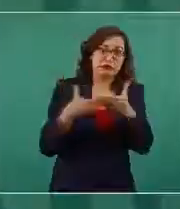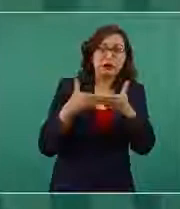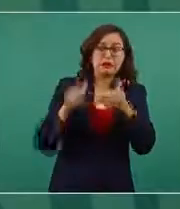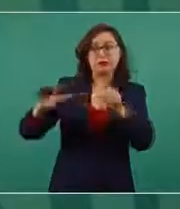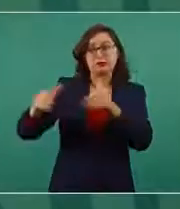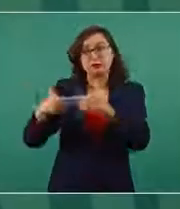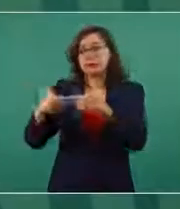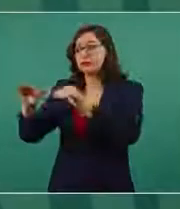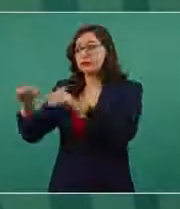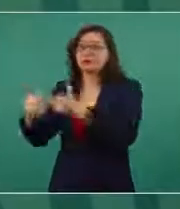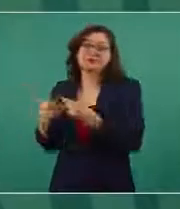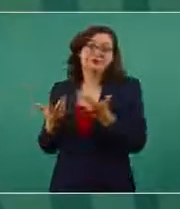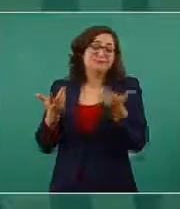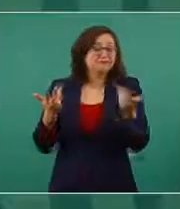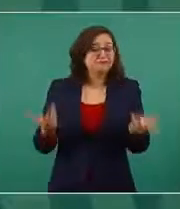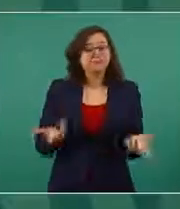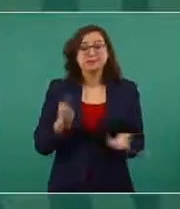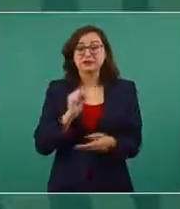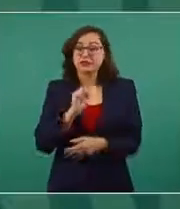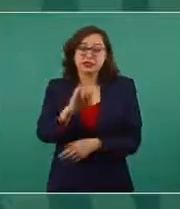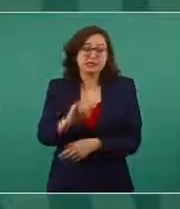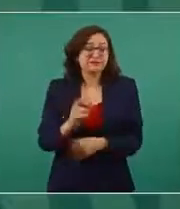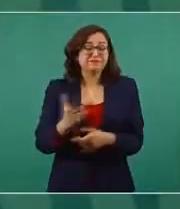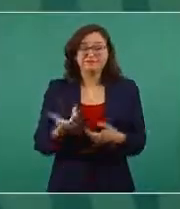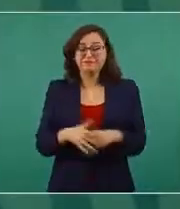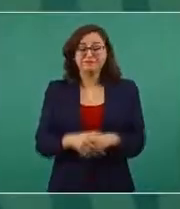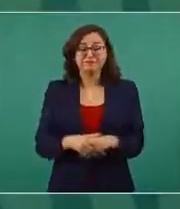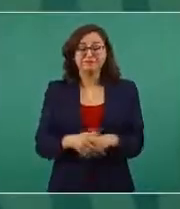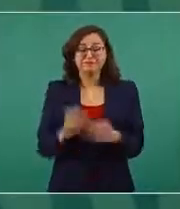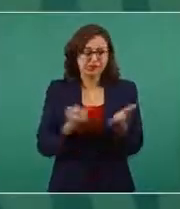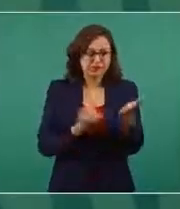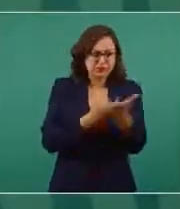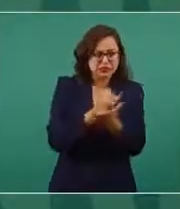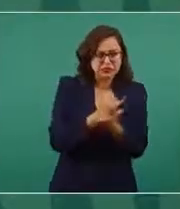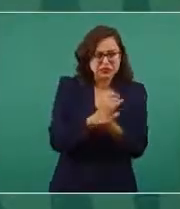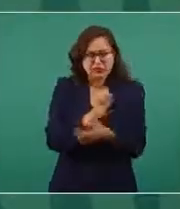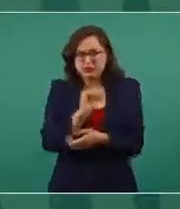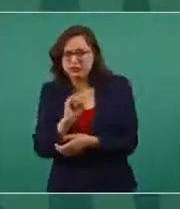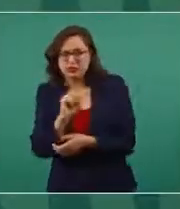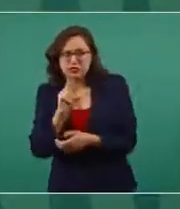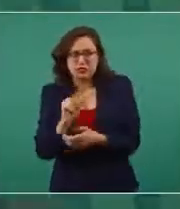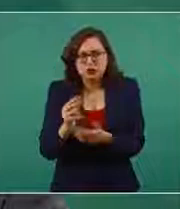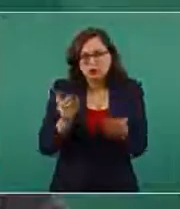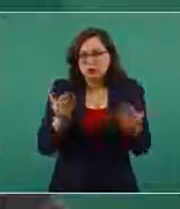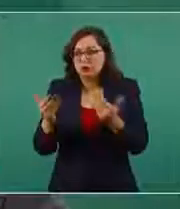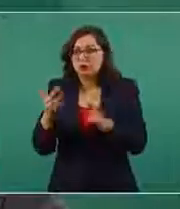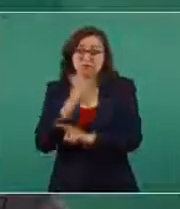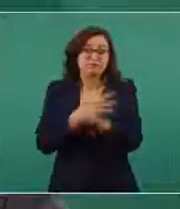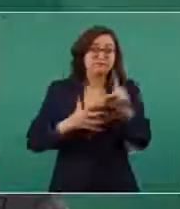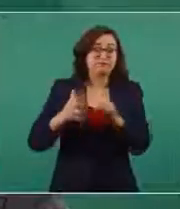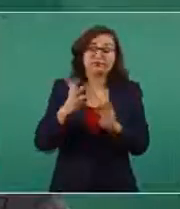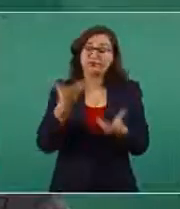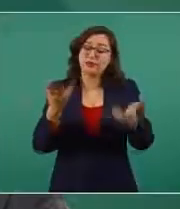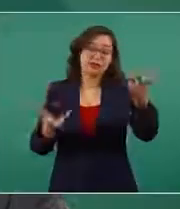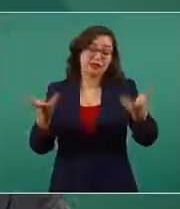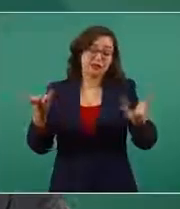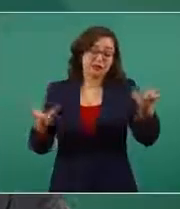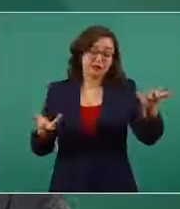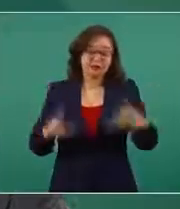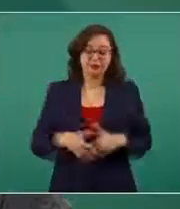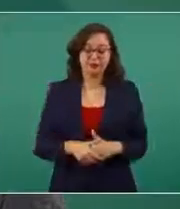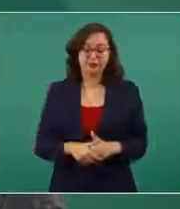general semejantes, los momentos de tomar las decisiones dependen de la realidad epidémica del país.